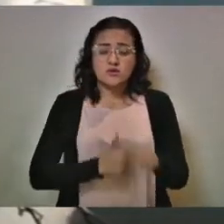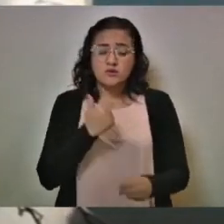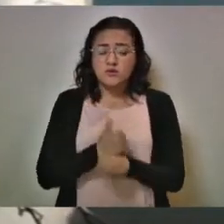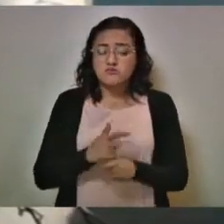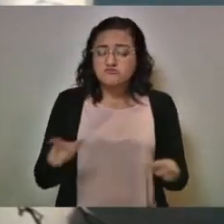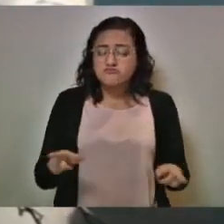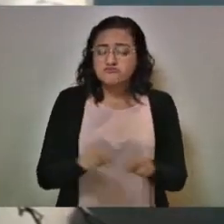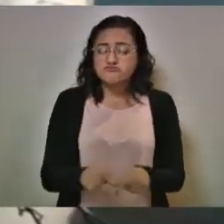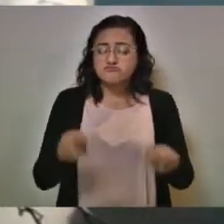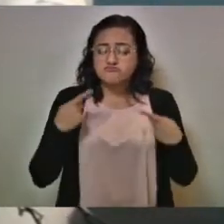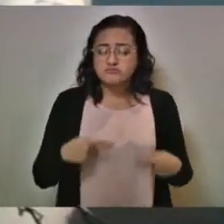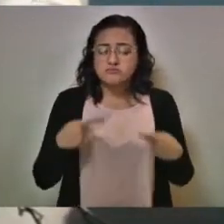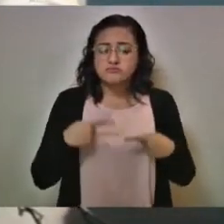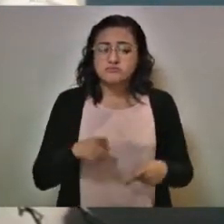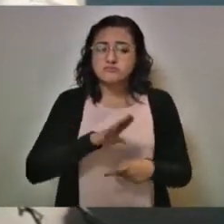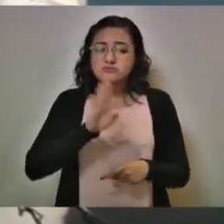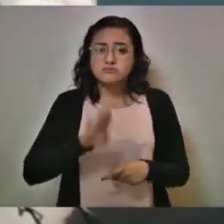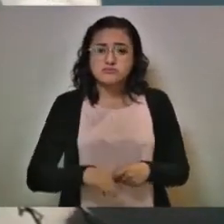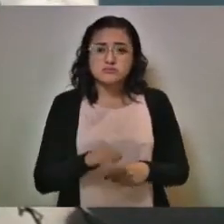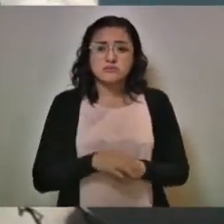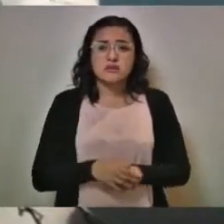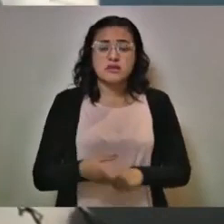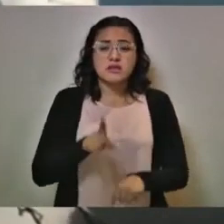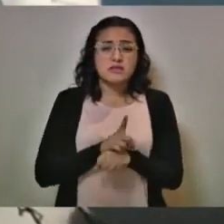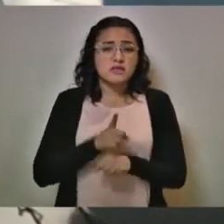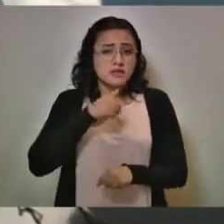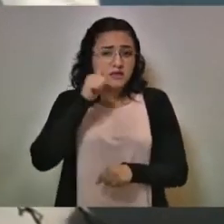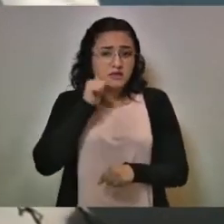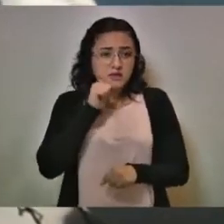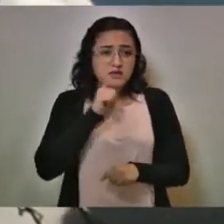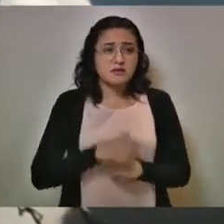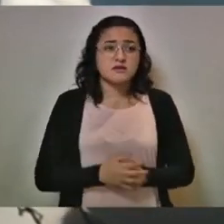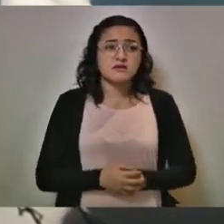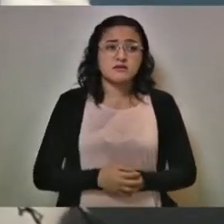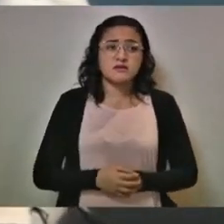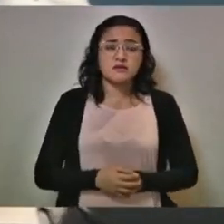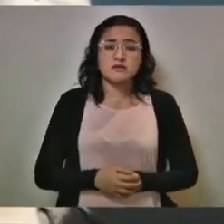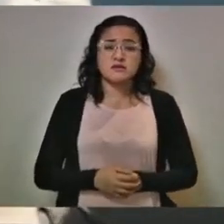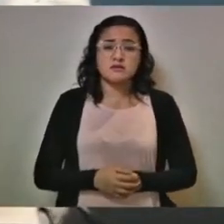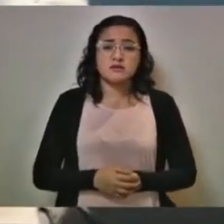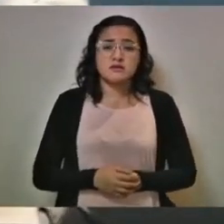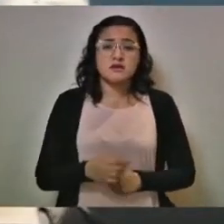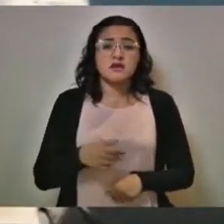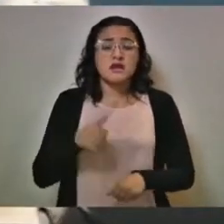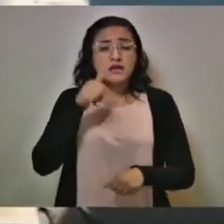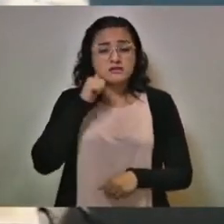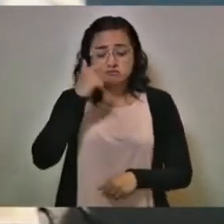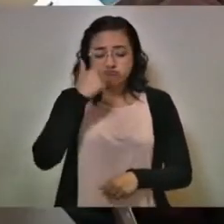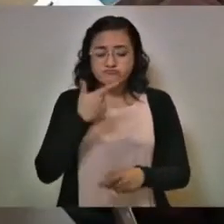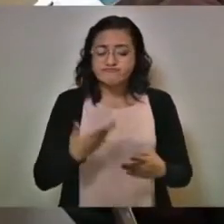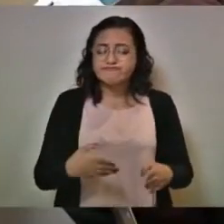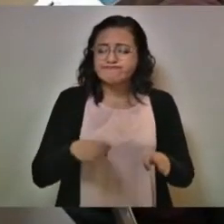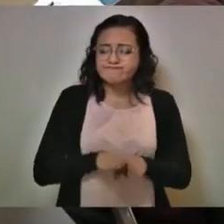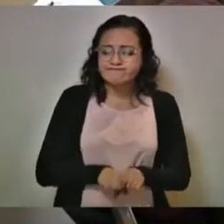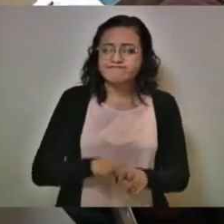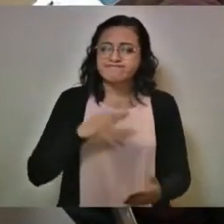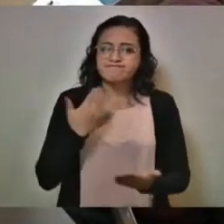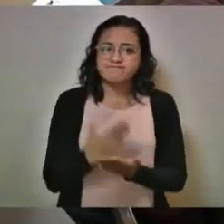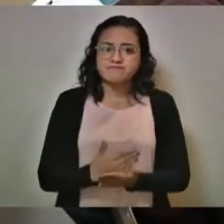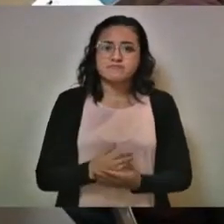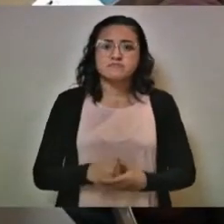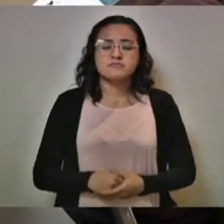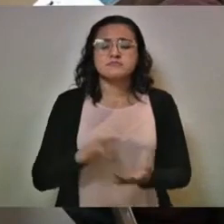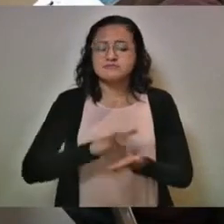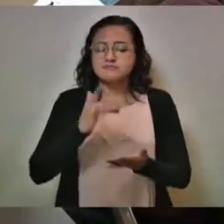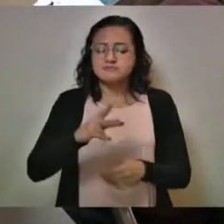Son las personas fallecidas el día de ayer, cerrado a la noche del día de ayer, señor. Gracias, doctor. A